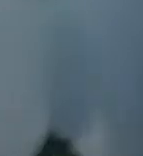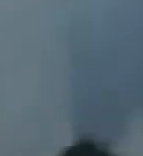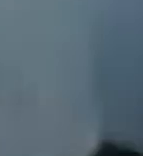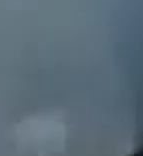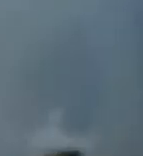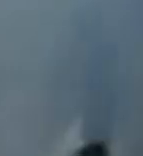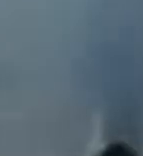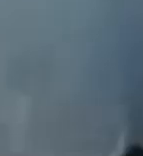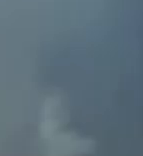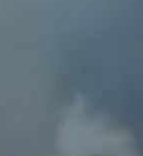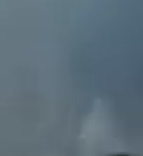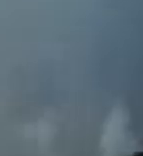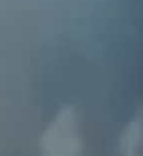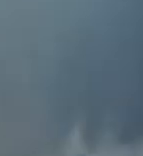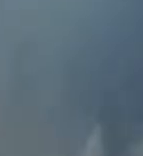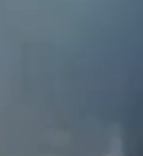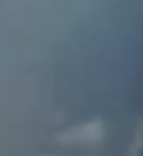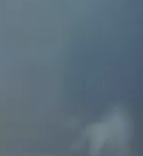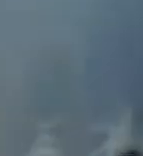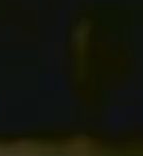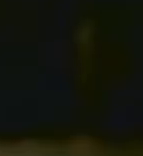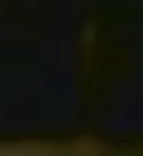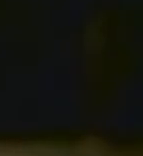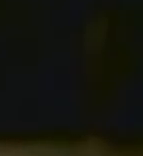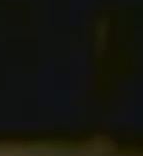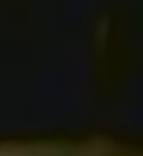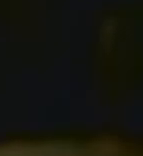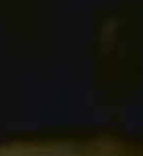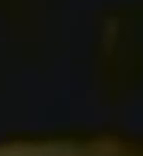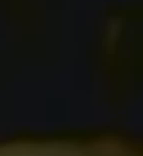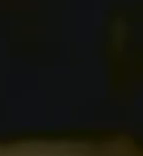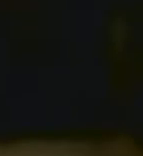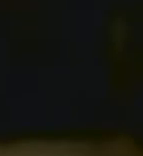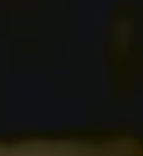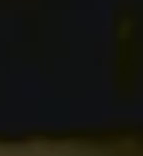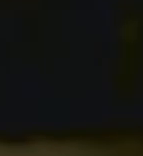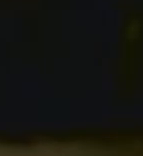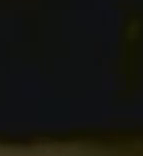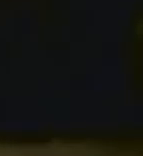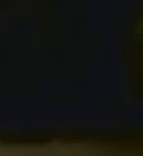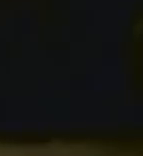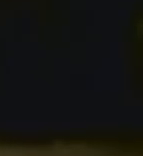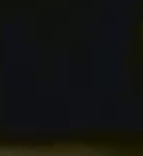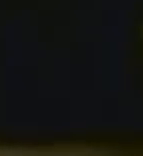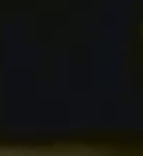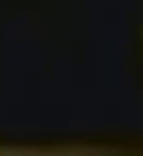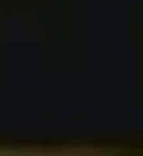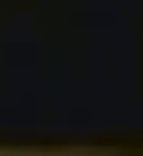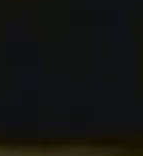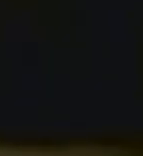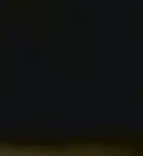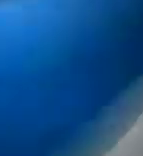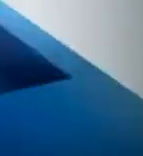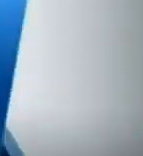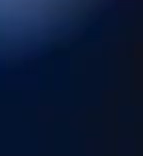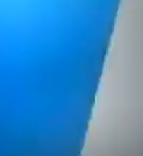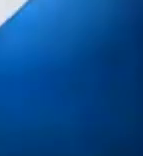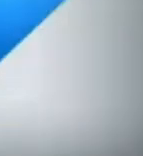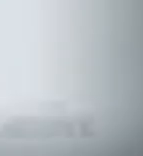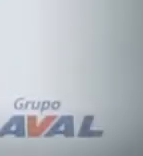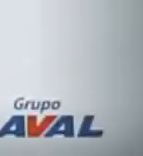es que cuando crees ocurren cosas grandiosas porque creel es la fuerza más poderosa del mundo